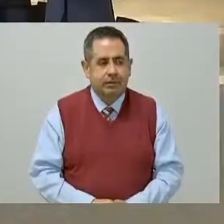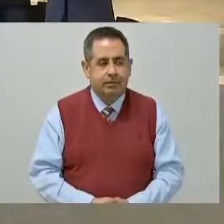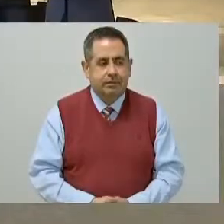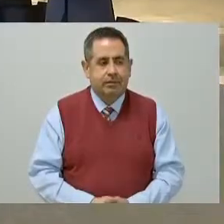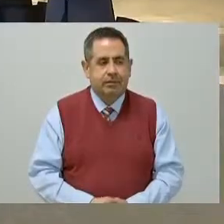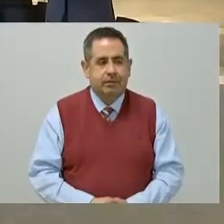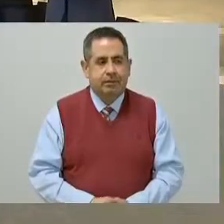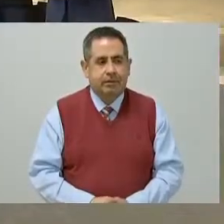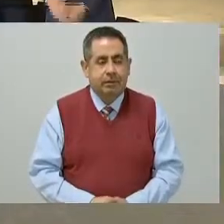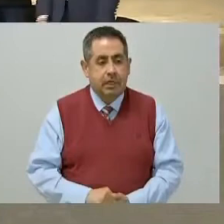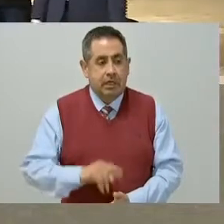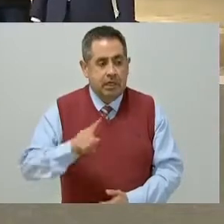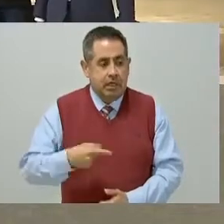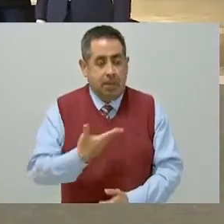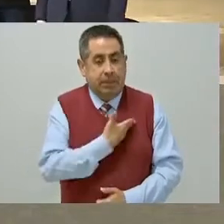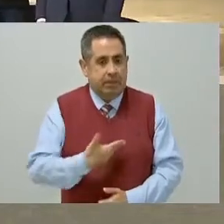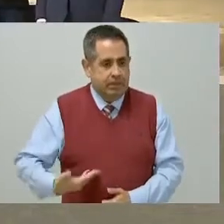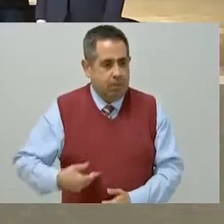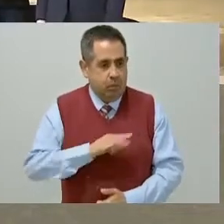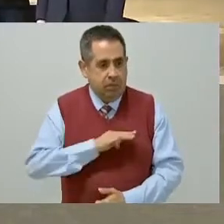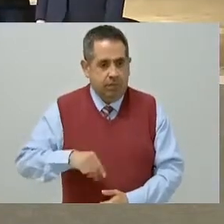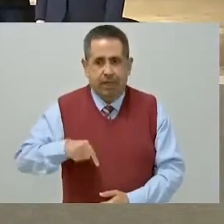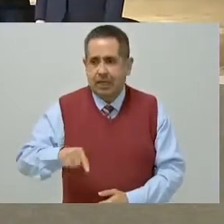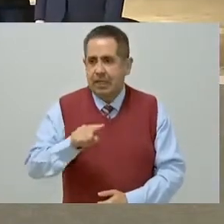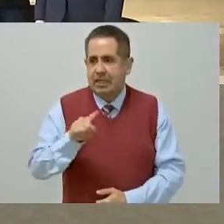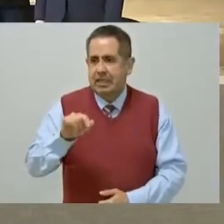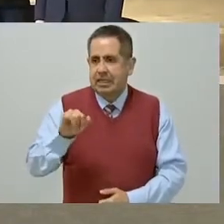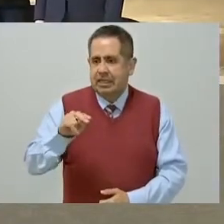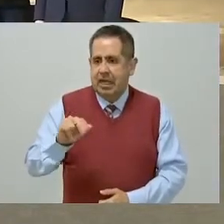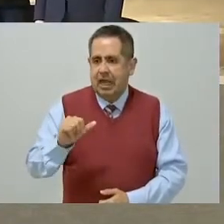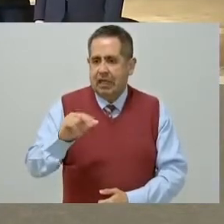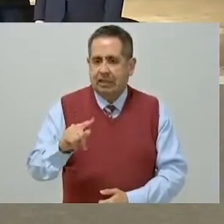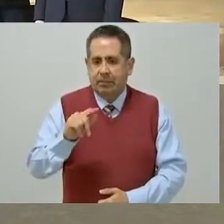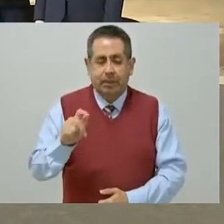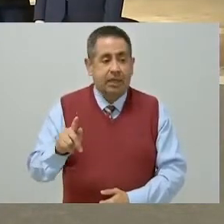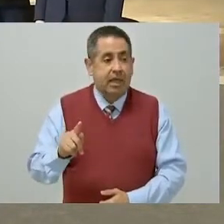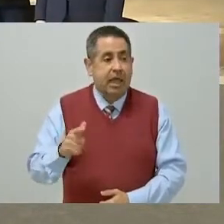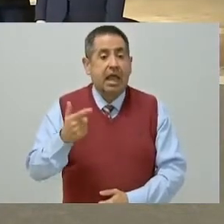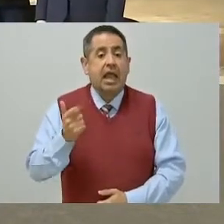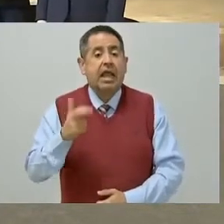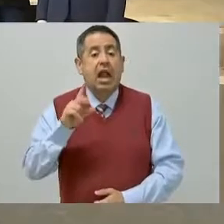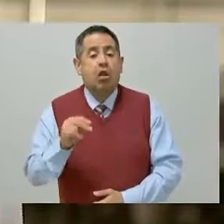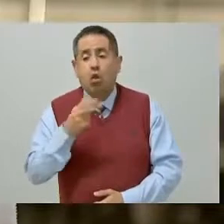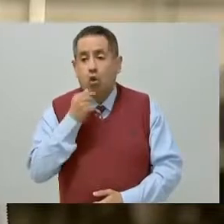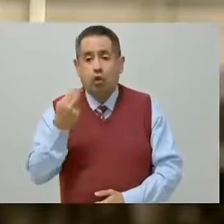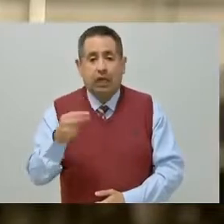El Presidente Municipal de Sinacantepec, Gerardo Nava Sánchez Gómez.